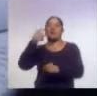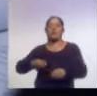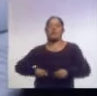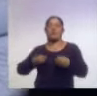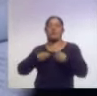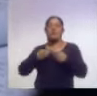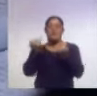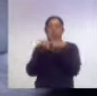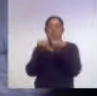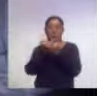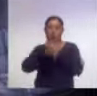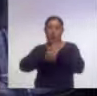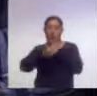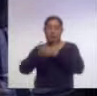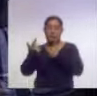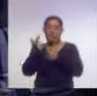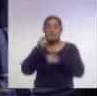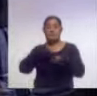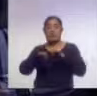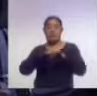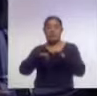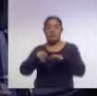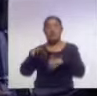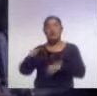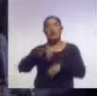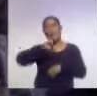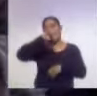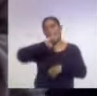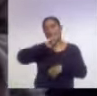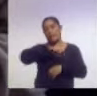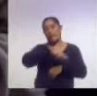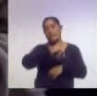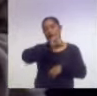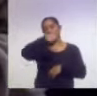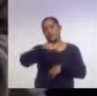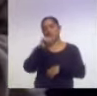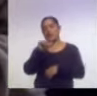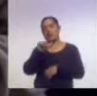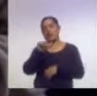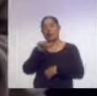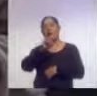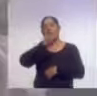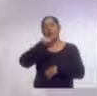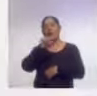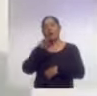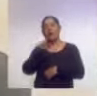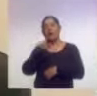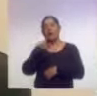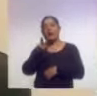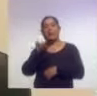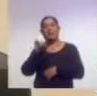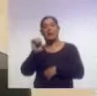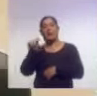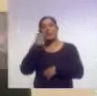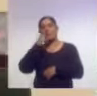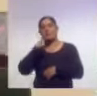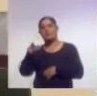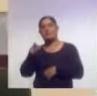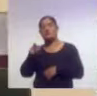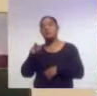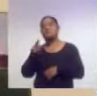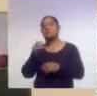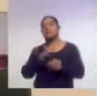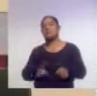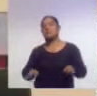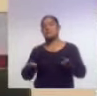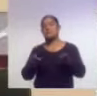Por lo anterior, el director general del ITEA, José Javier Vázquez Sánchez, resaltó las ventajas de esta alianza. Es un compromiso que tenemos con el